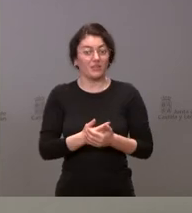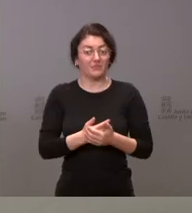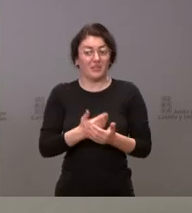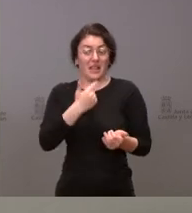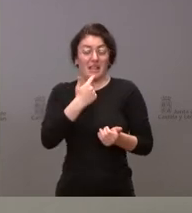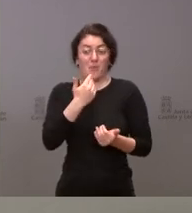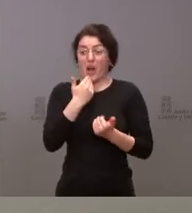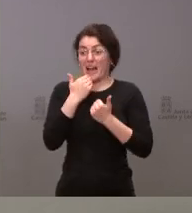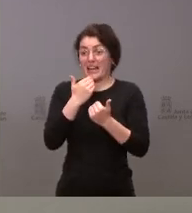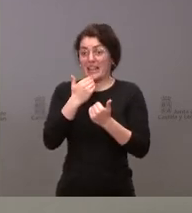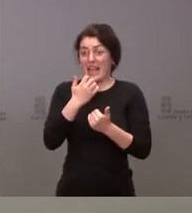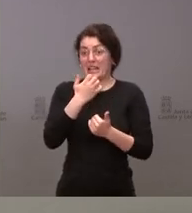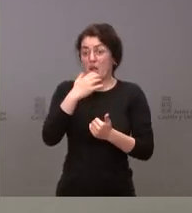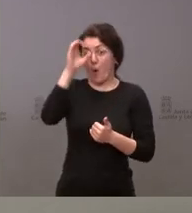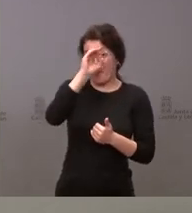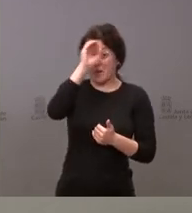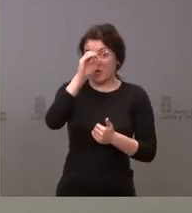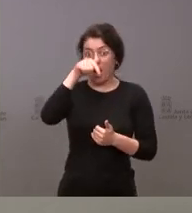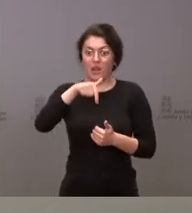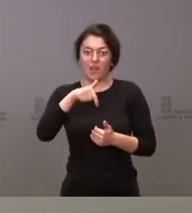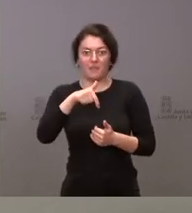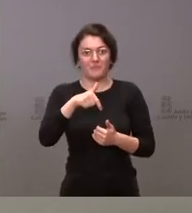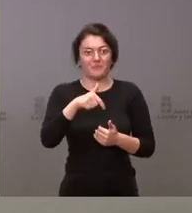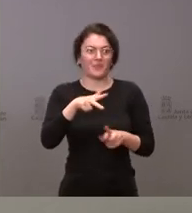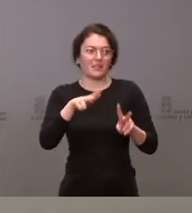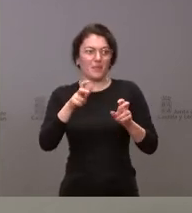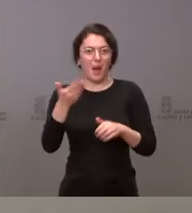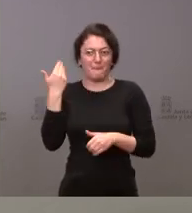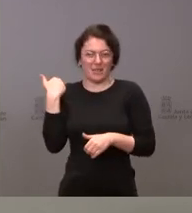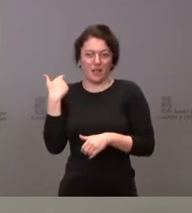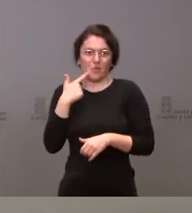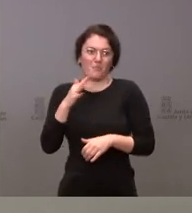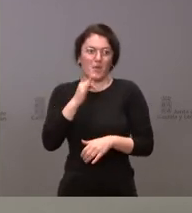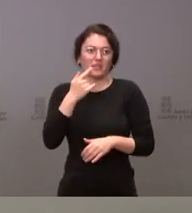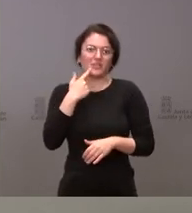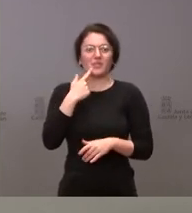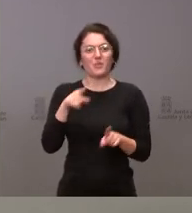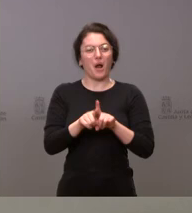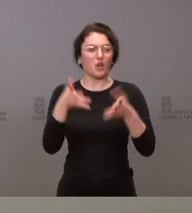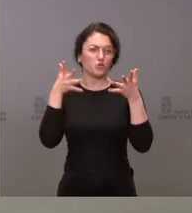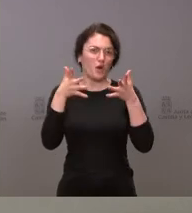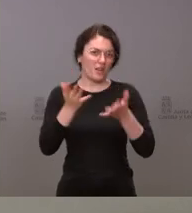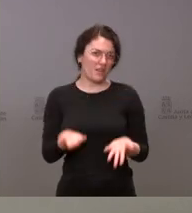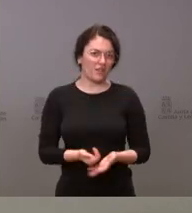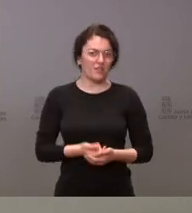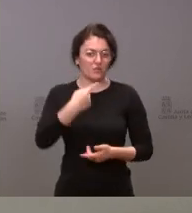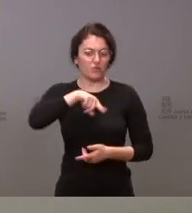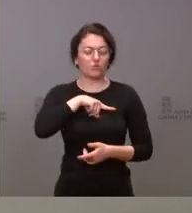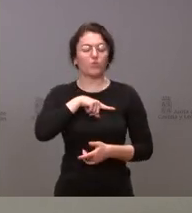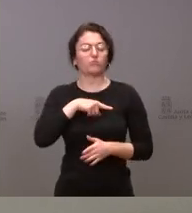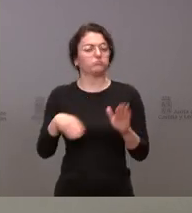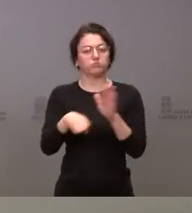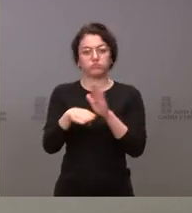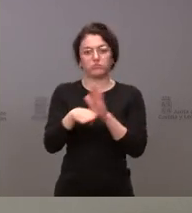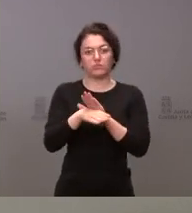en el pasado y agradecemos también cualquier sugerencia. Nosotros vamos a seguir actuando, garantizando la igualdad de